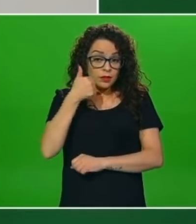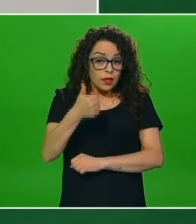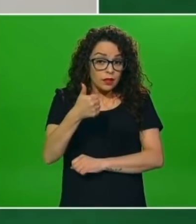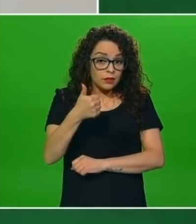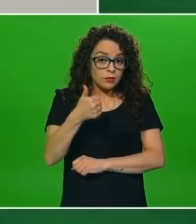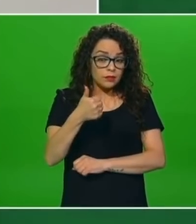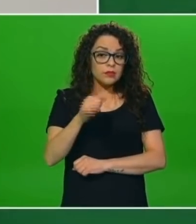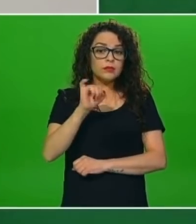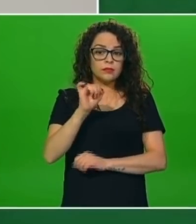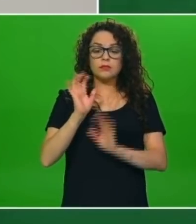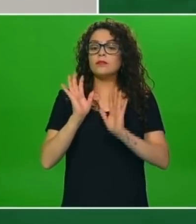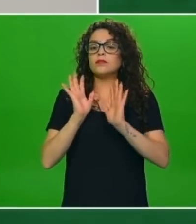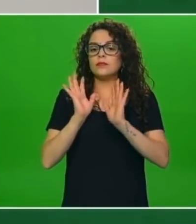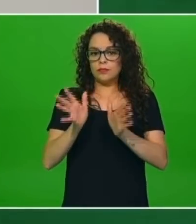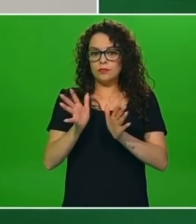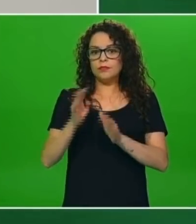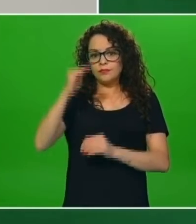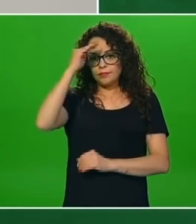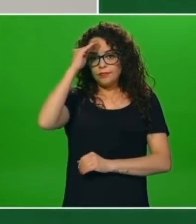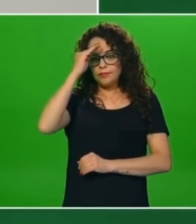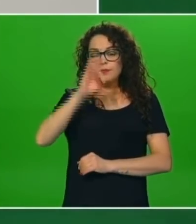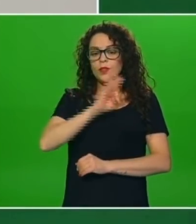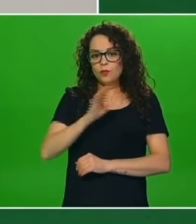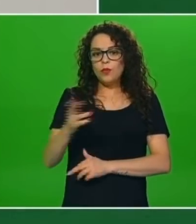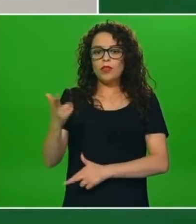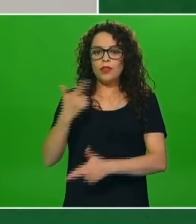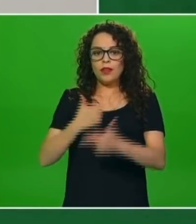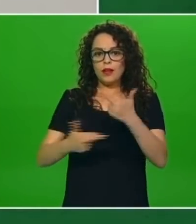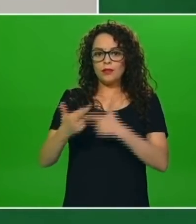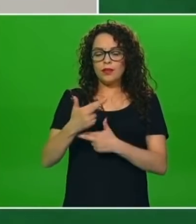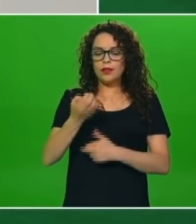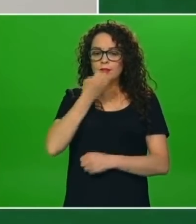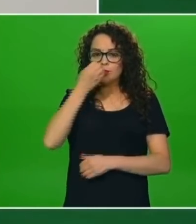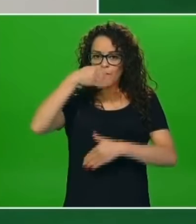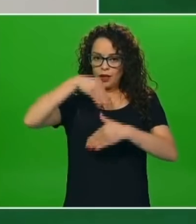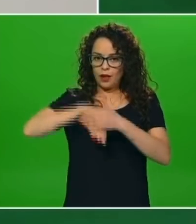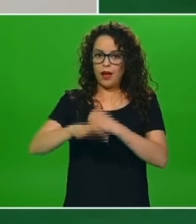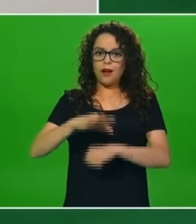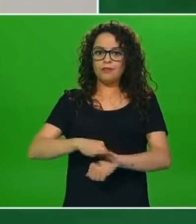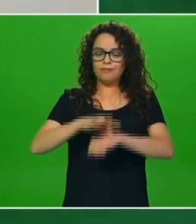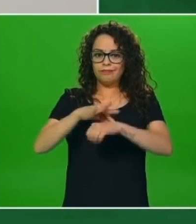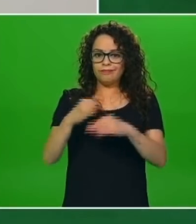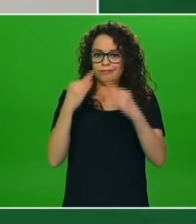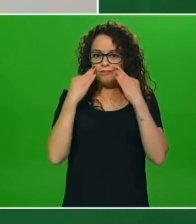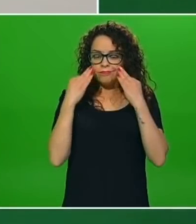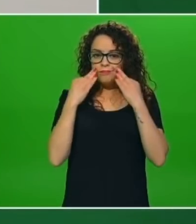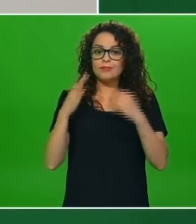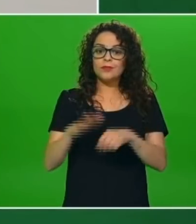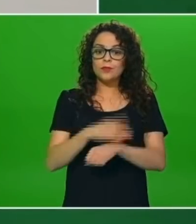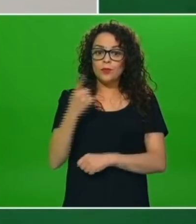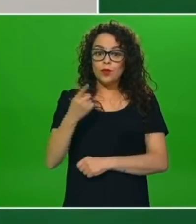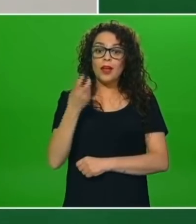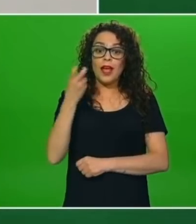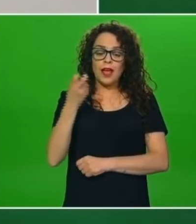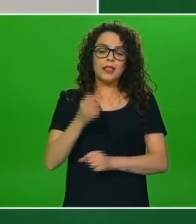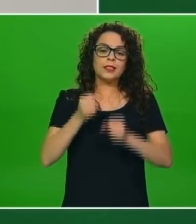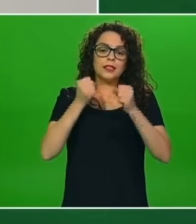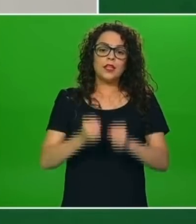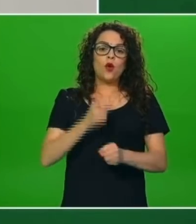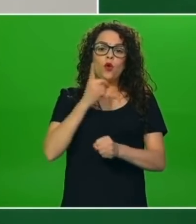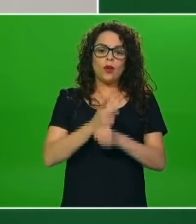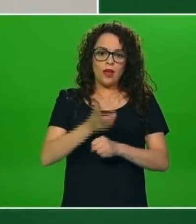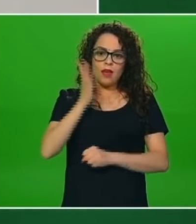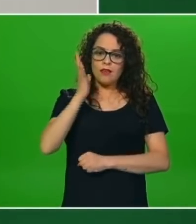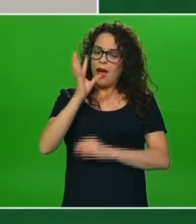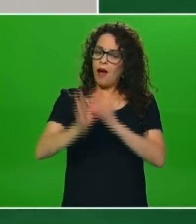habían implementado y retomado las clases presenciales, precisamente por haber logrado este elemento de seguridad, hacer